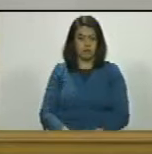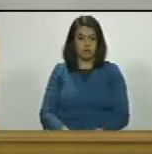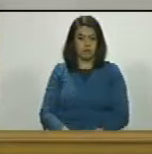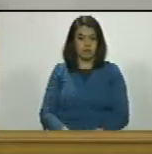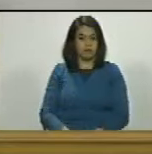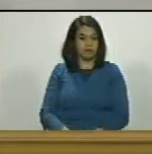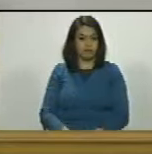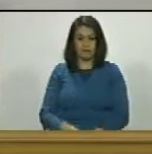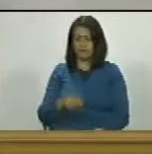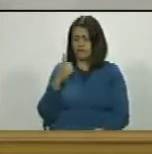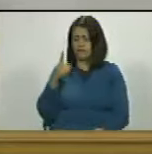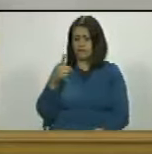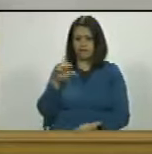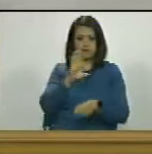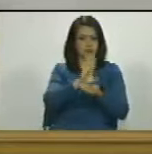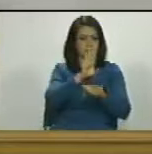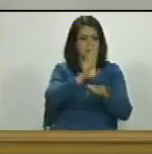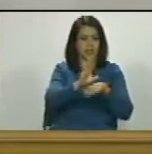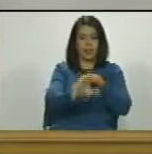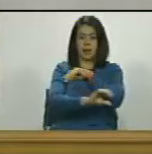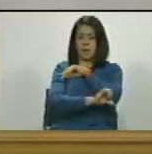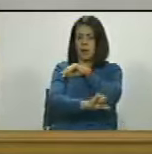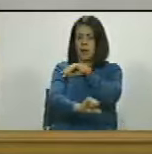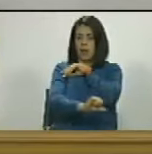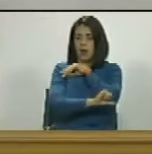eso no es Estado de Derecho si protegen ladrones y forajidos